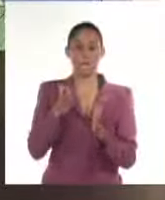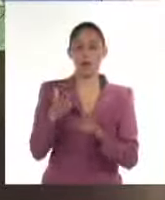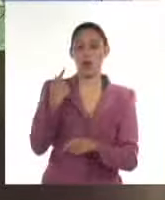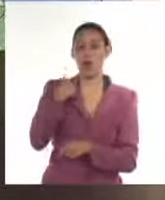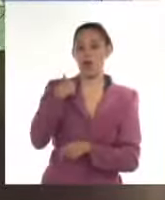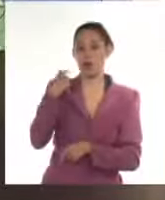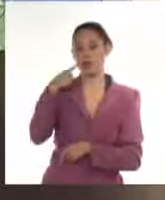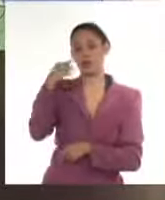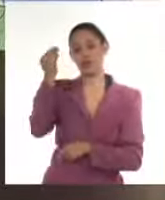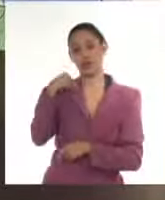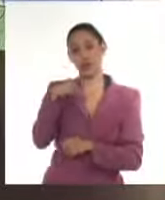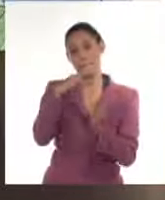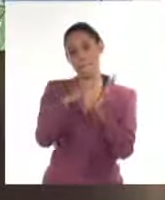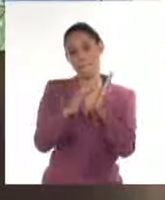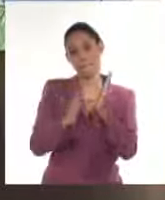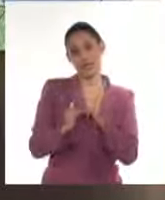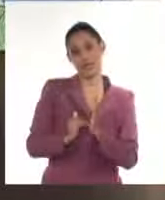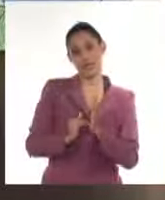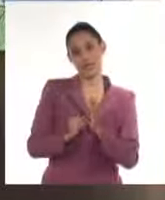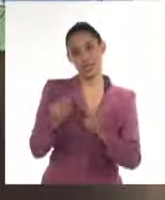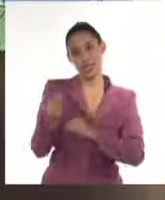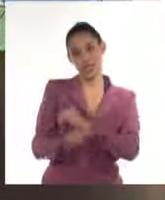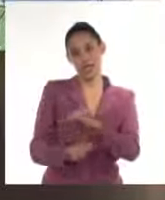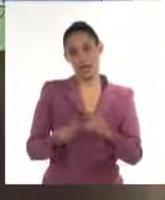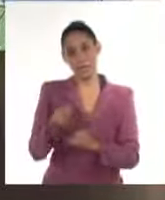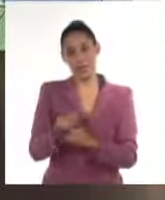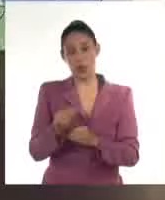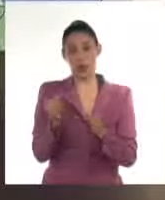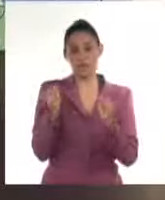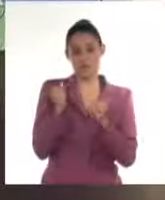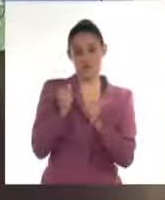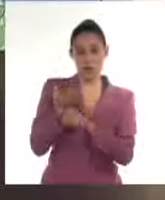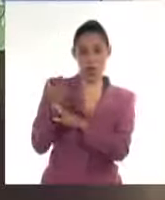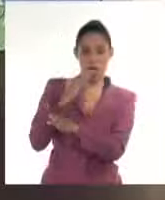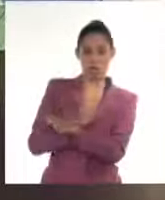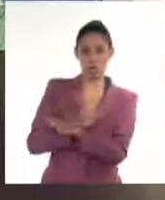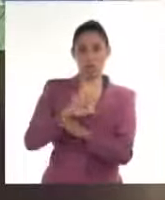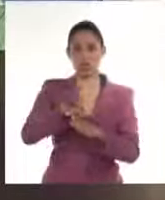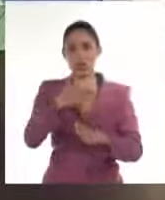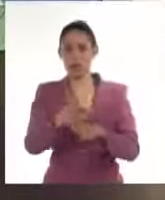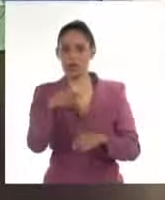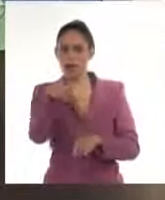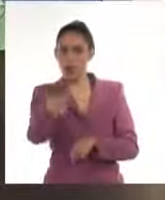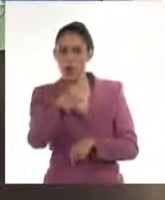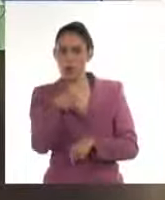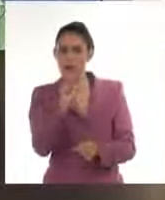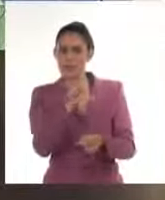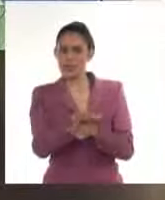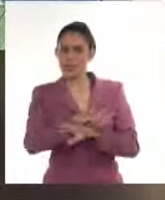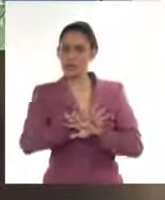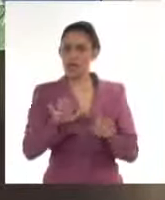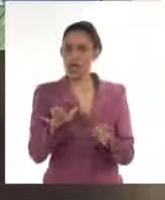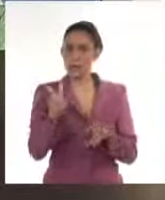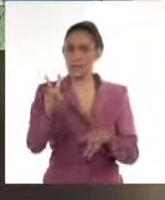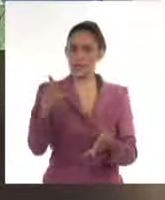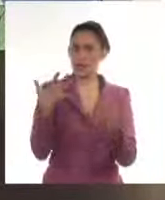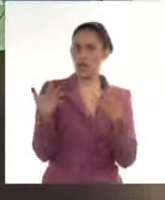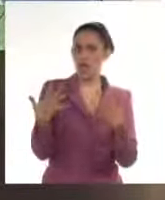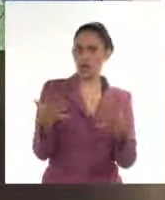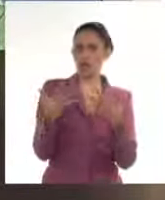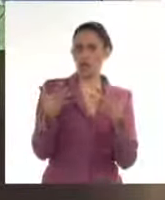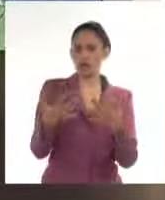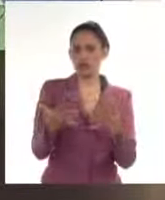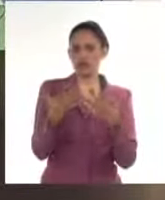ya estamos en un mes de transición del invierno que se termina, el verano que viene después. Bueno, de hecho, vamos a tener ya el